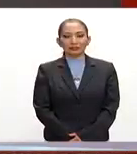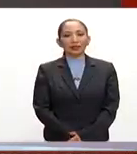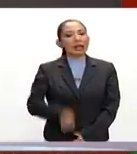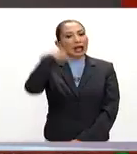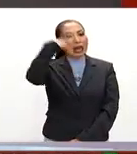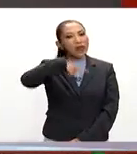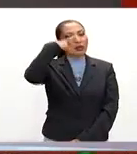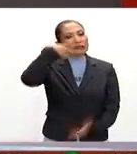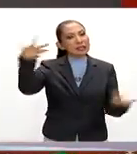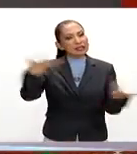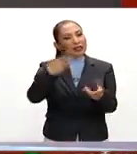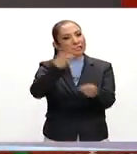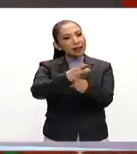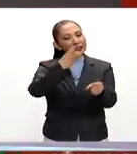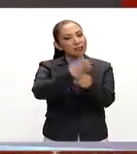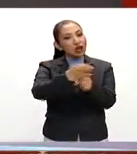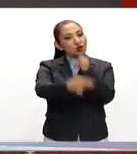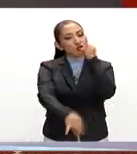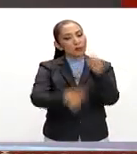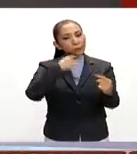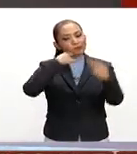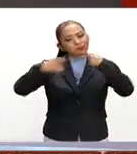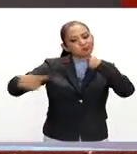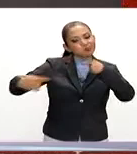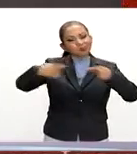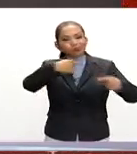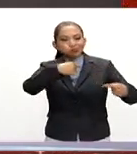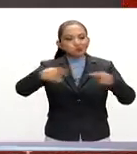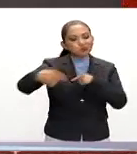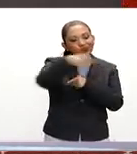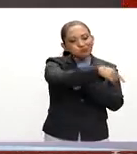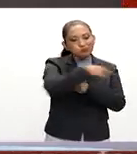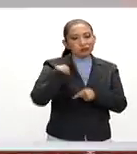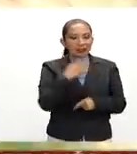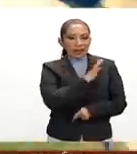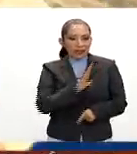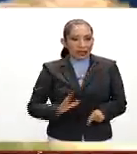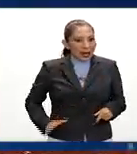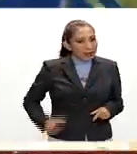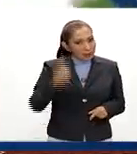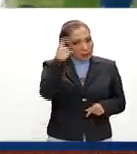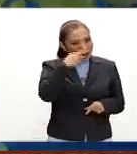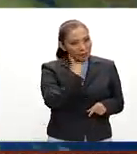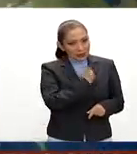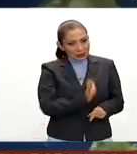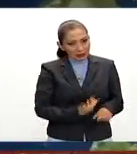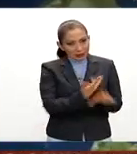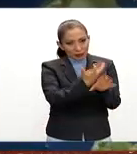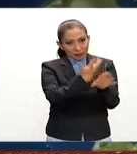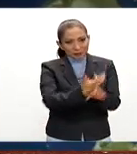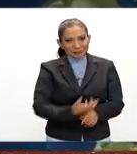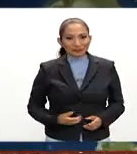Anoche se llevó a cabo el tercero y último debate entre los aspirantes a la Casa Blanca.